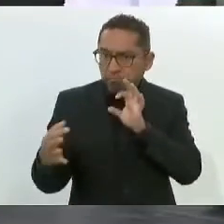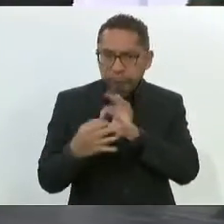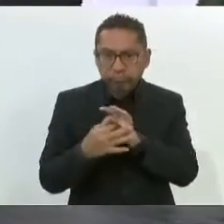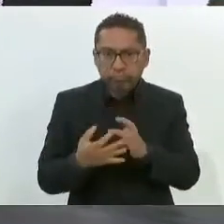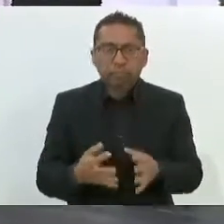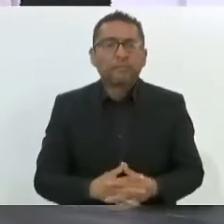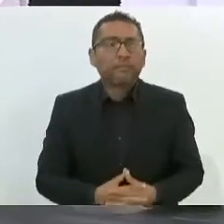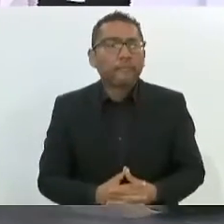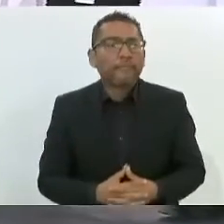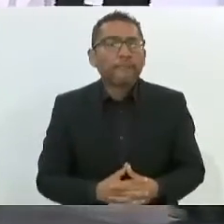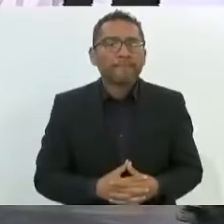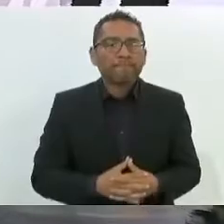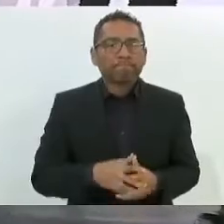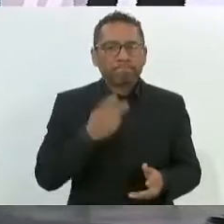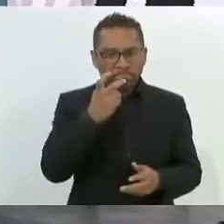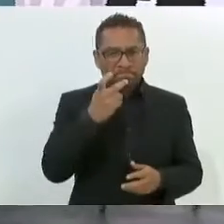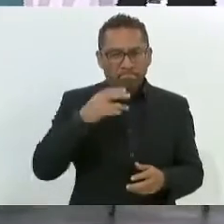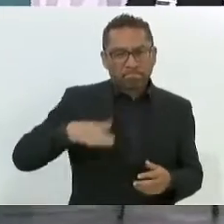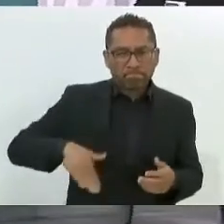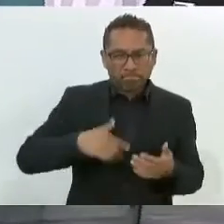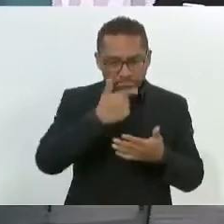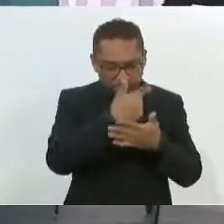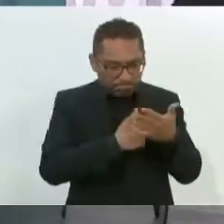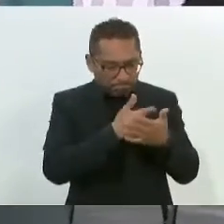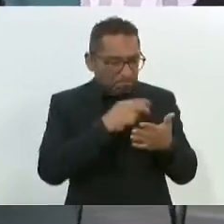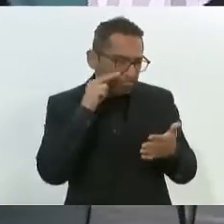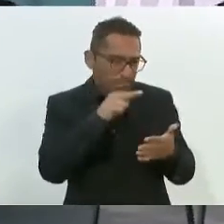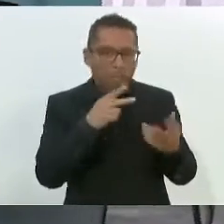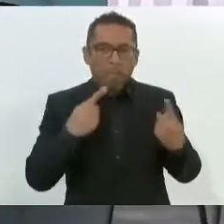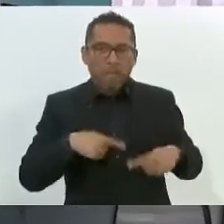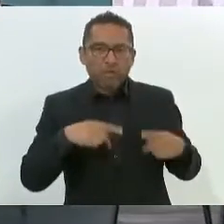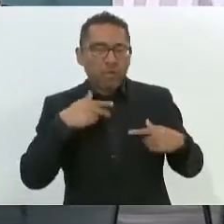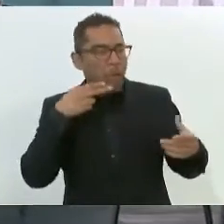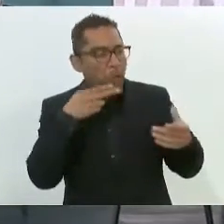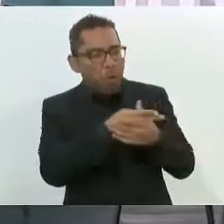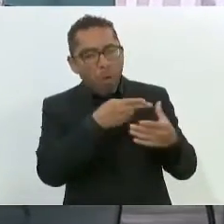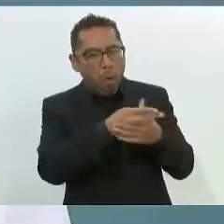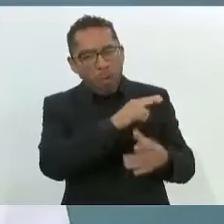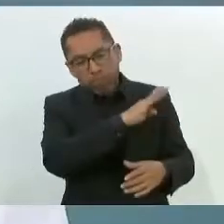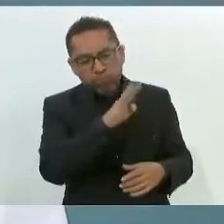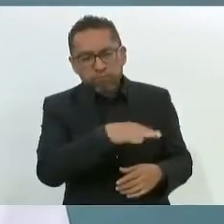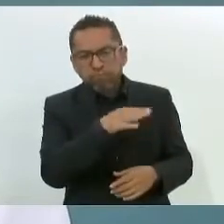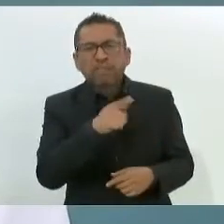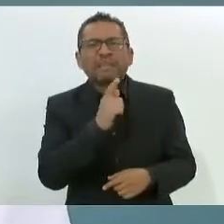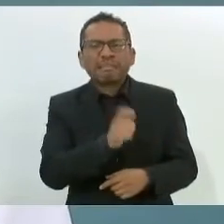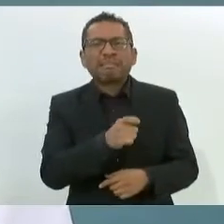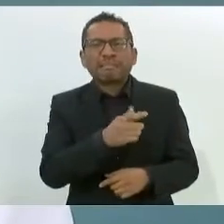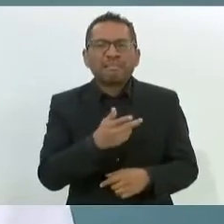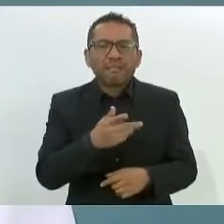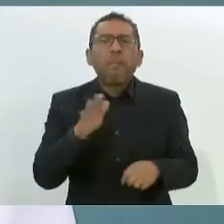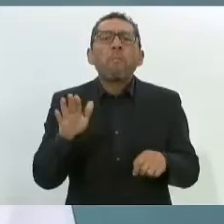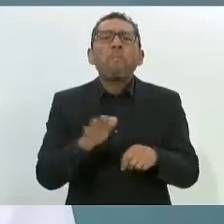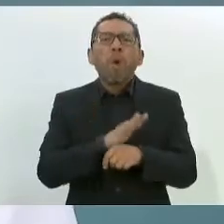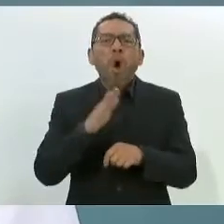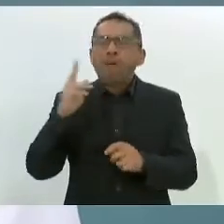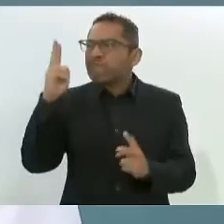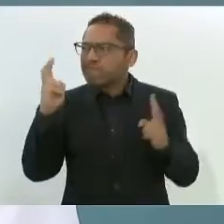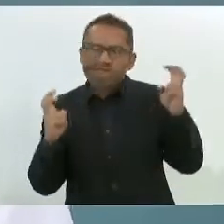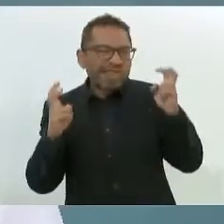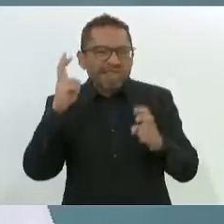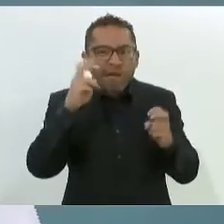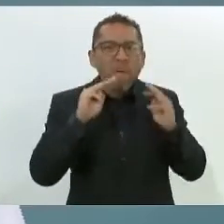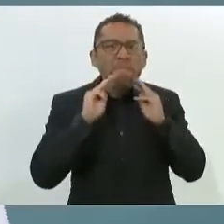Esta cifra de homicidios dolosos, decía yo, está asociada a esta disputa de los grupos por el